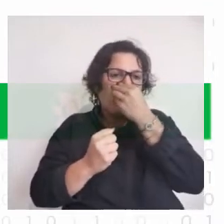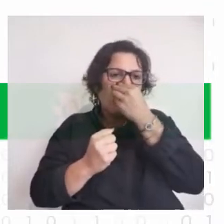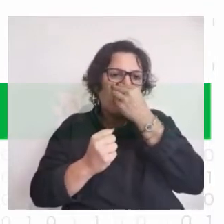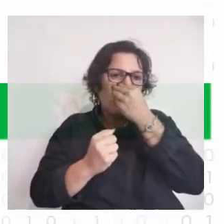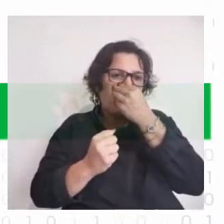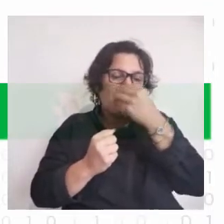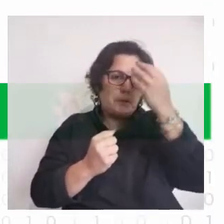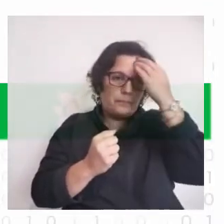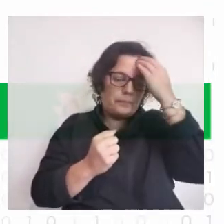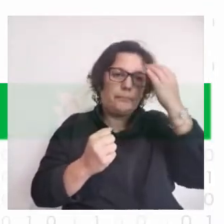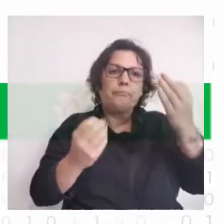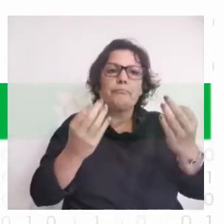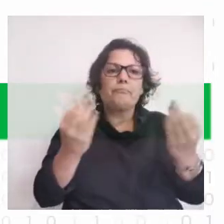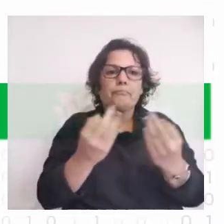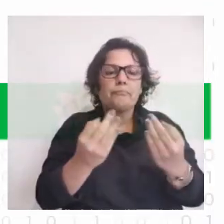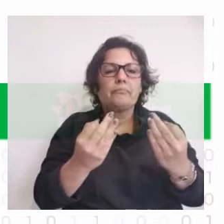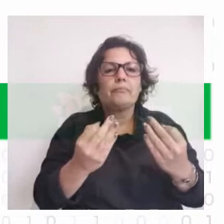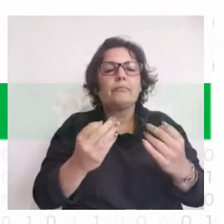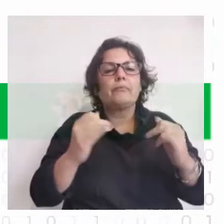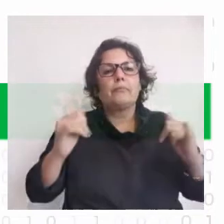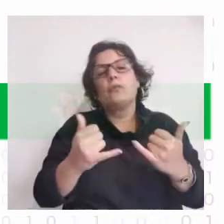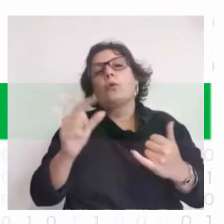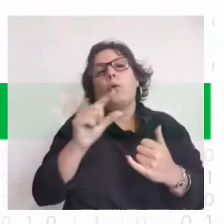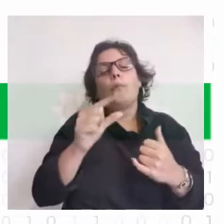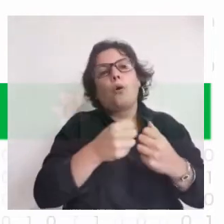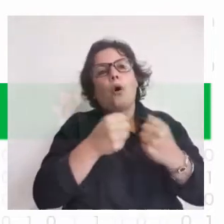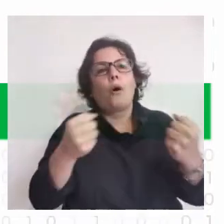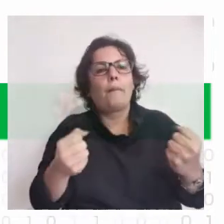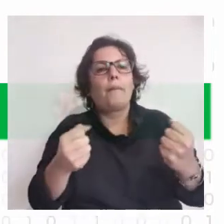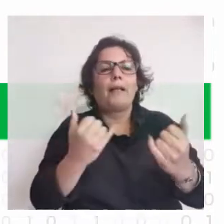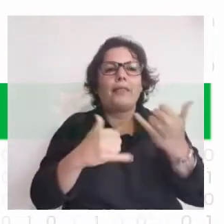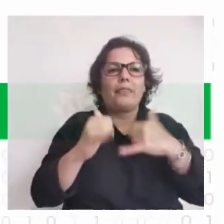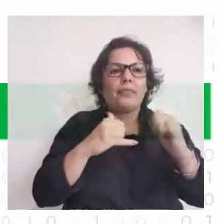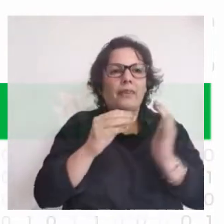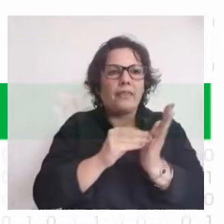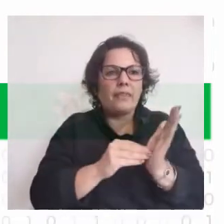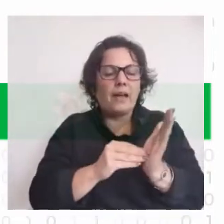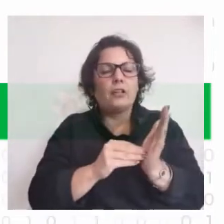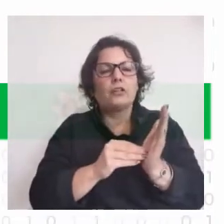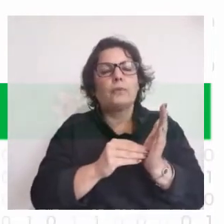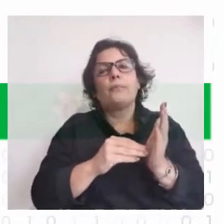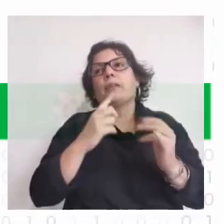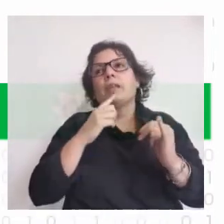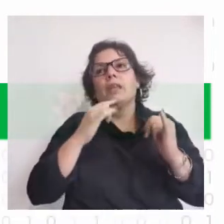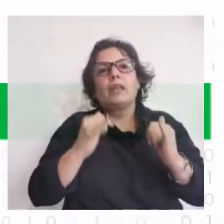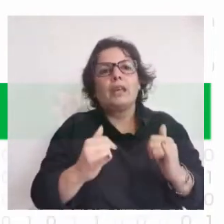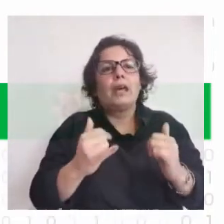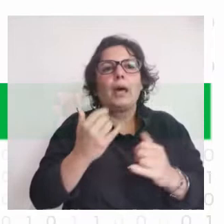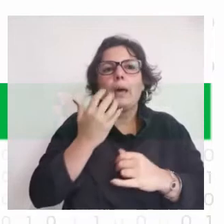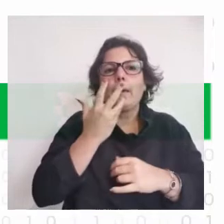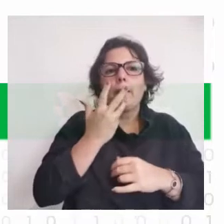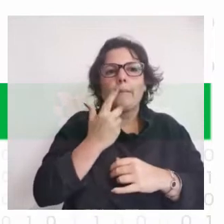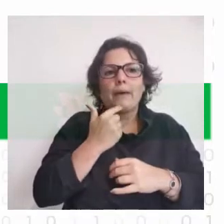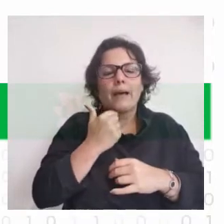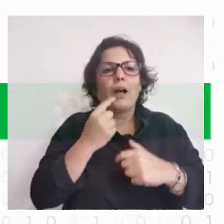Sí, perfecto. Y en realidad, ya yendo un poco más a la parte de ciencia de datos, que es lo que nos ocupa, y me encantó lo que